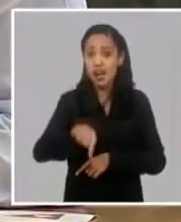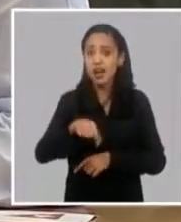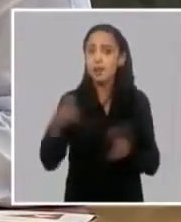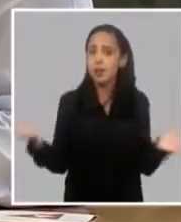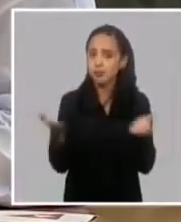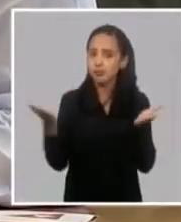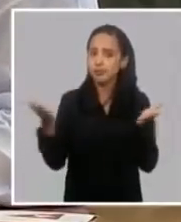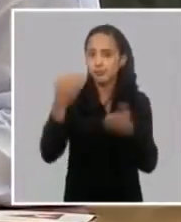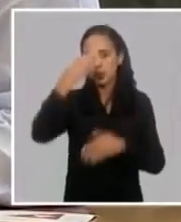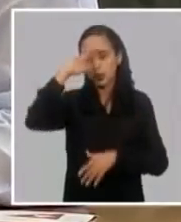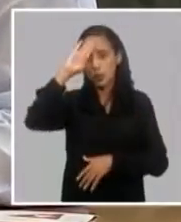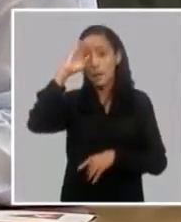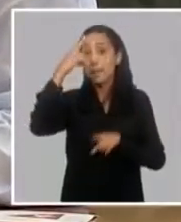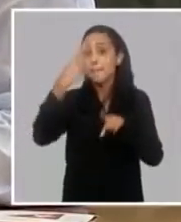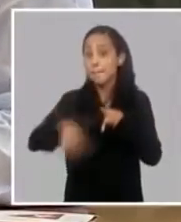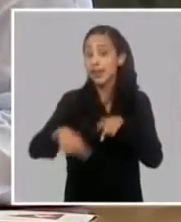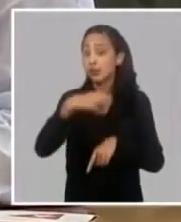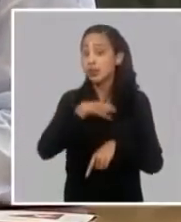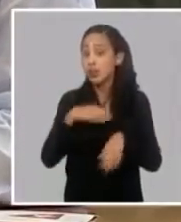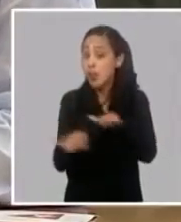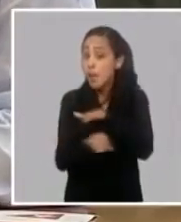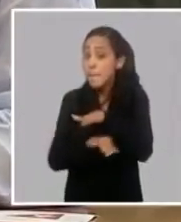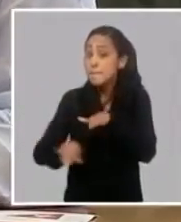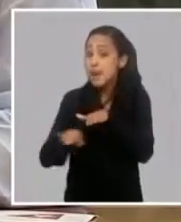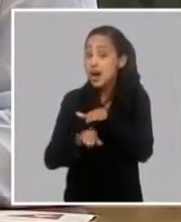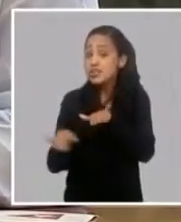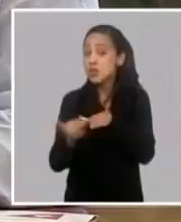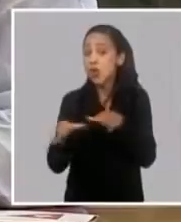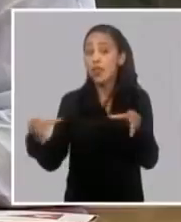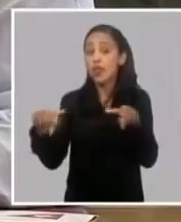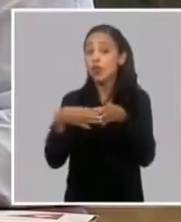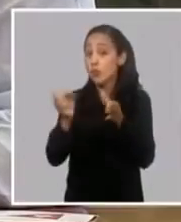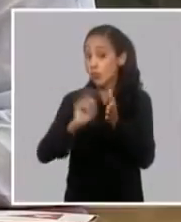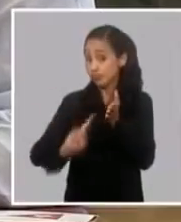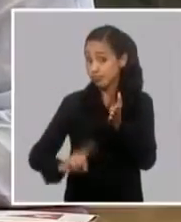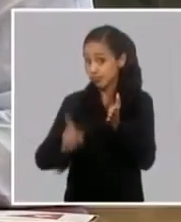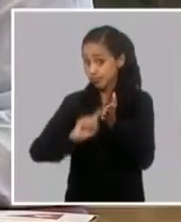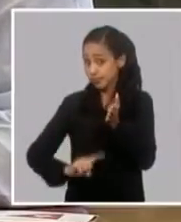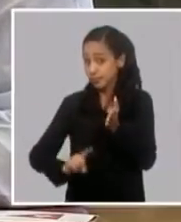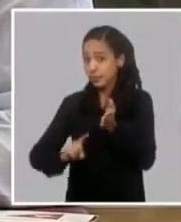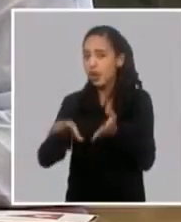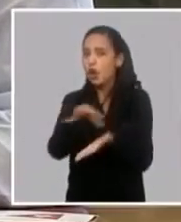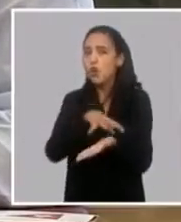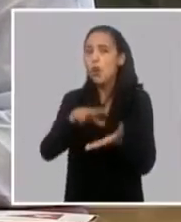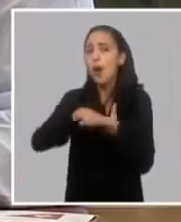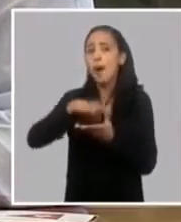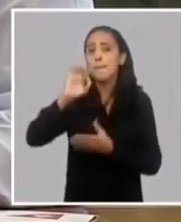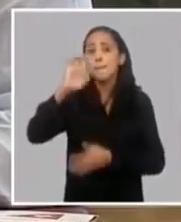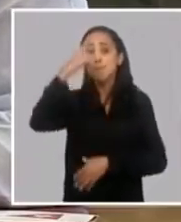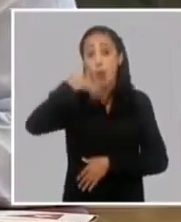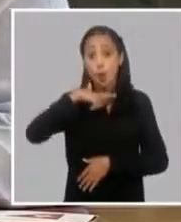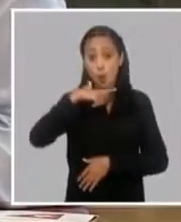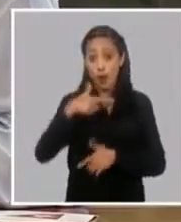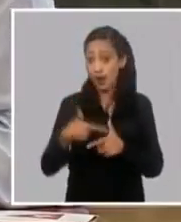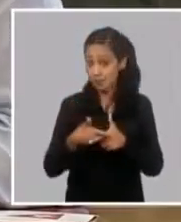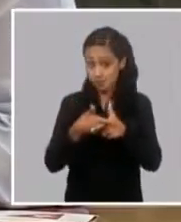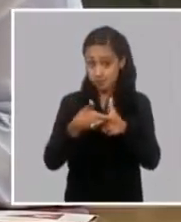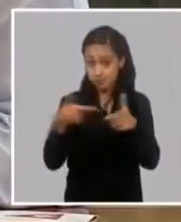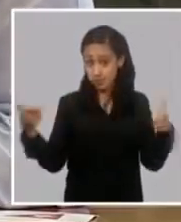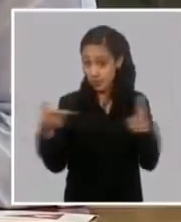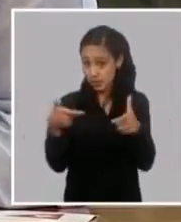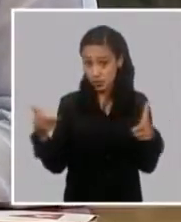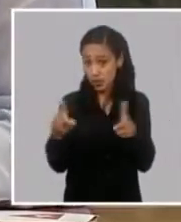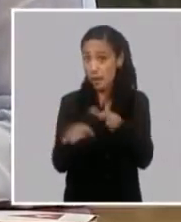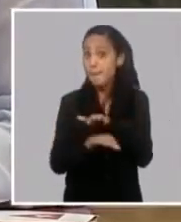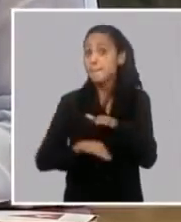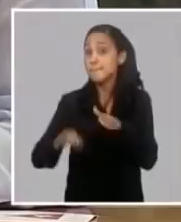grupo una base de grupos electrógenos en MOA es la mayor base de grupos electrógenos del